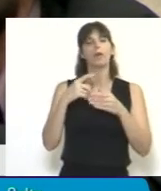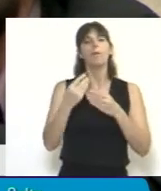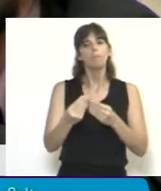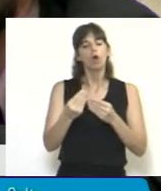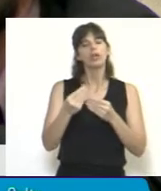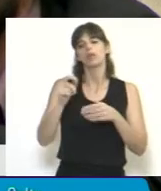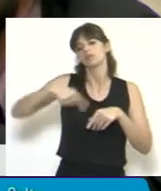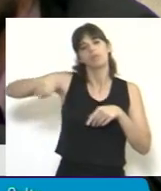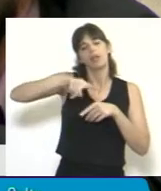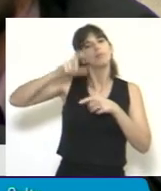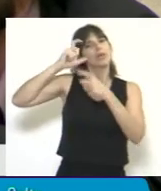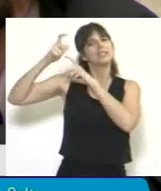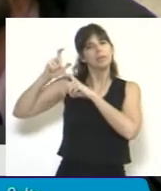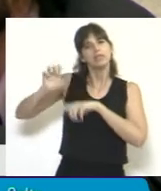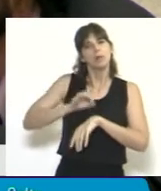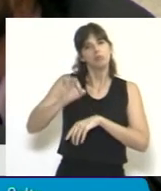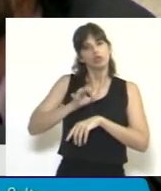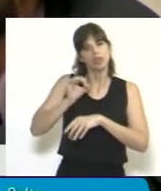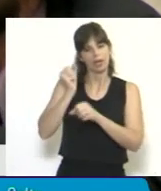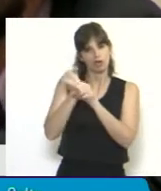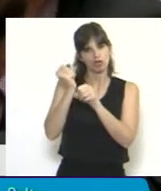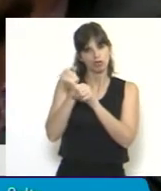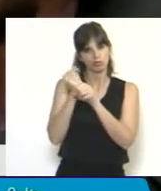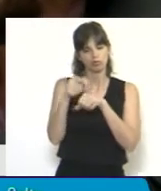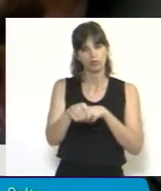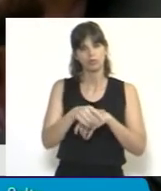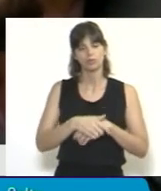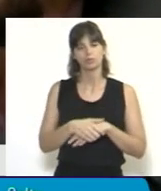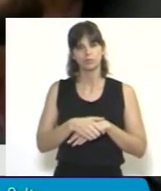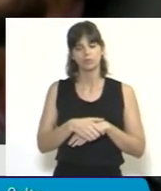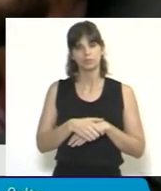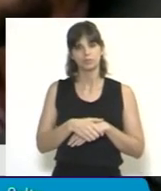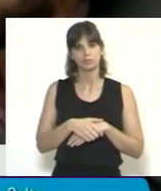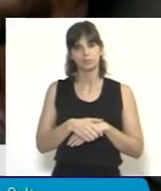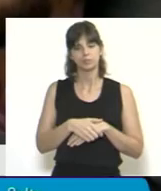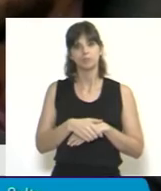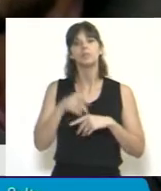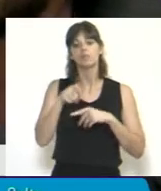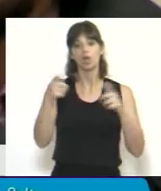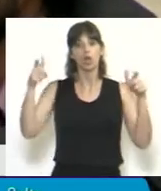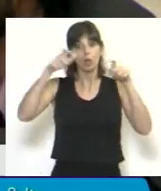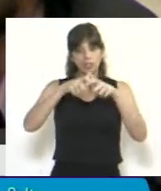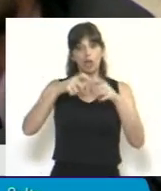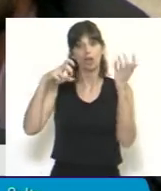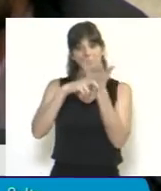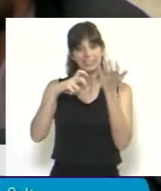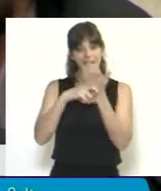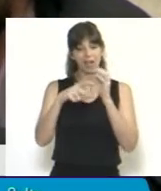hecho en el transcurso de estos años, donde las comisiones fiscalizadoras han sido